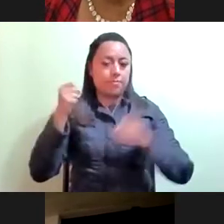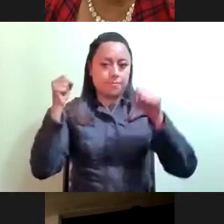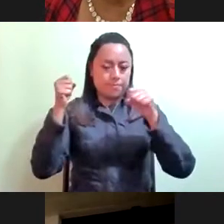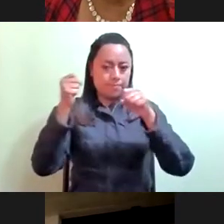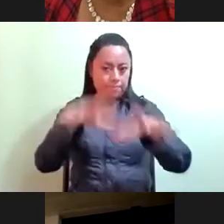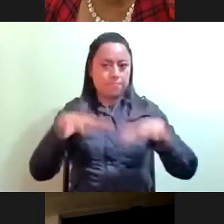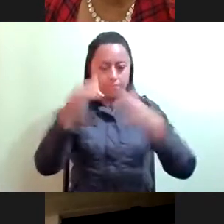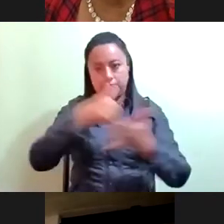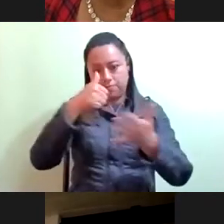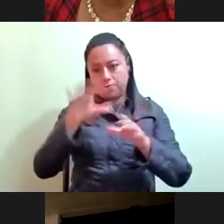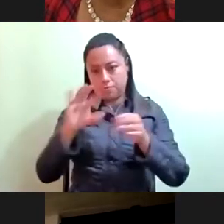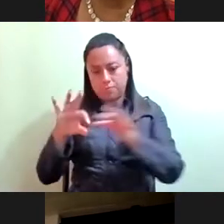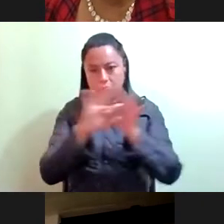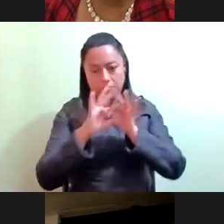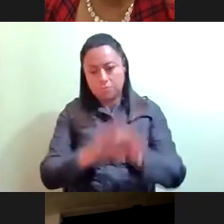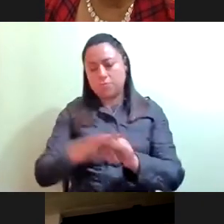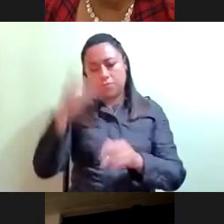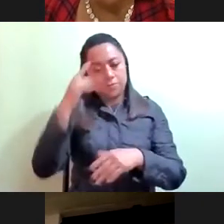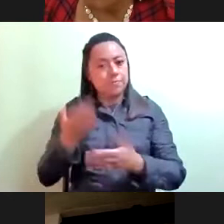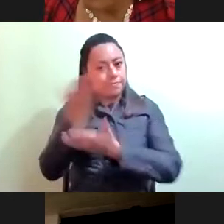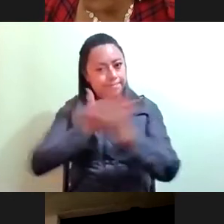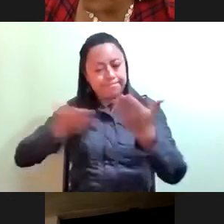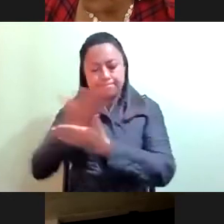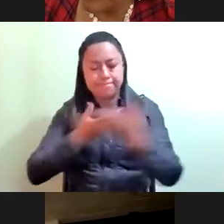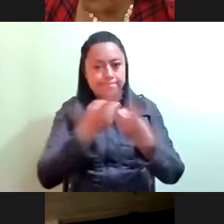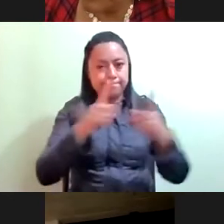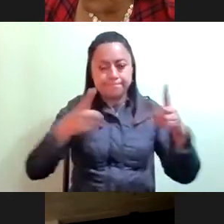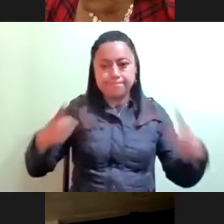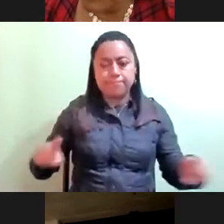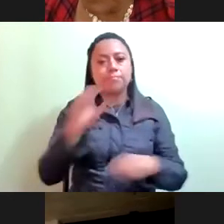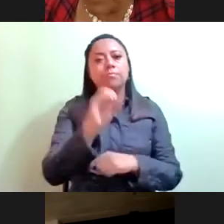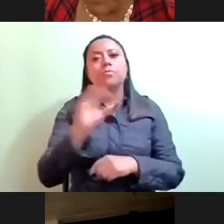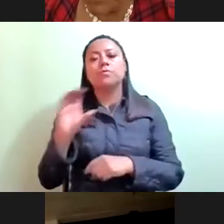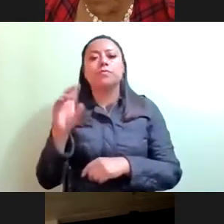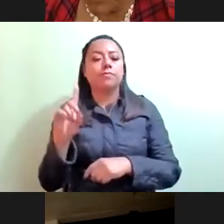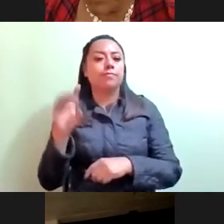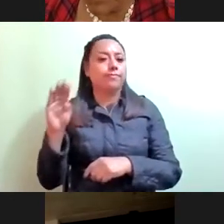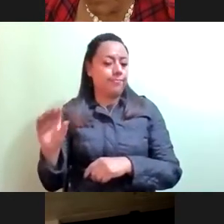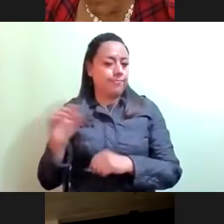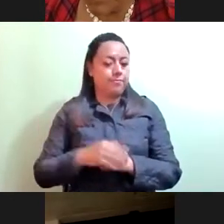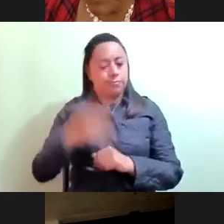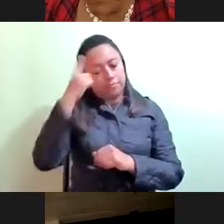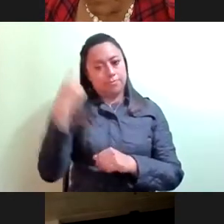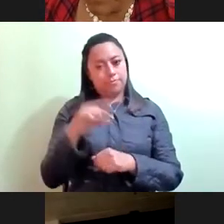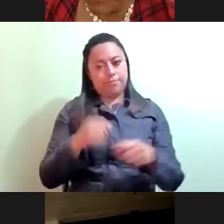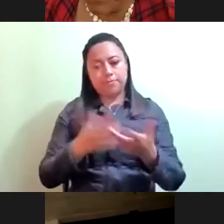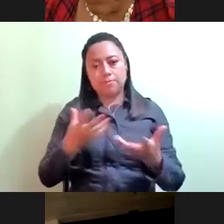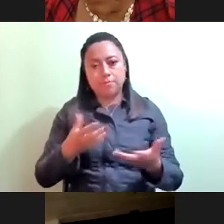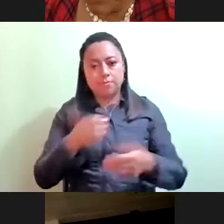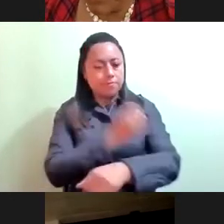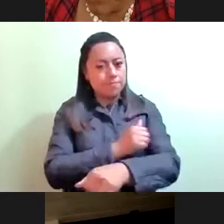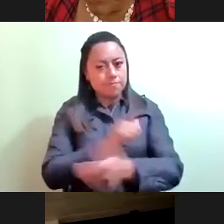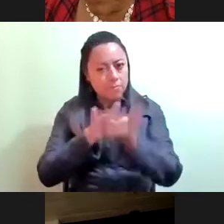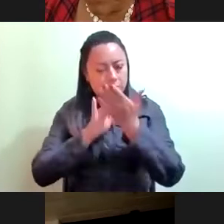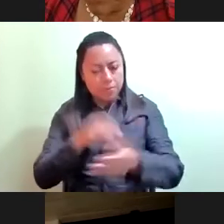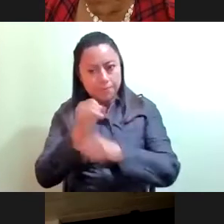a la Organización para la Cooperación y el Desarrollo Económico OCDE a acompañar la investigación que se realizará sobre